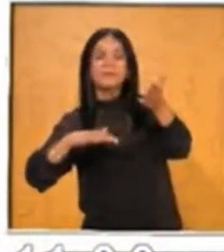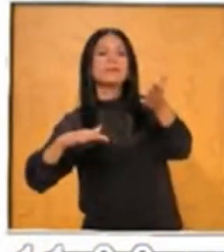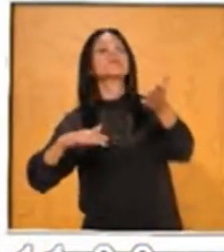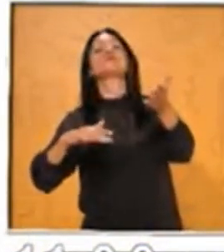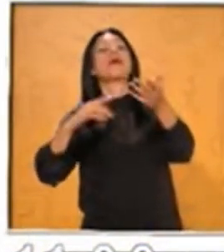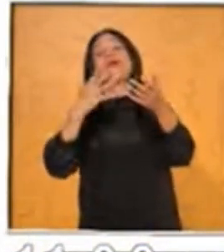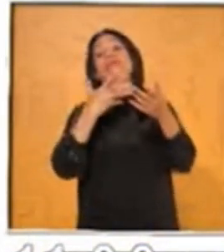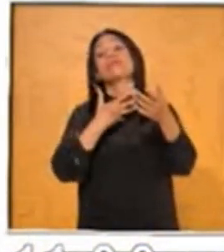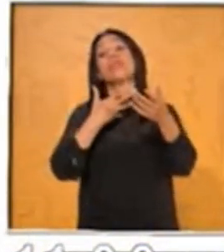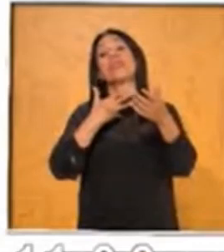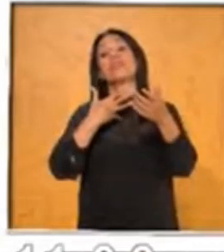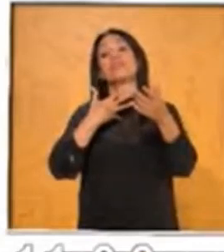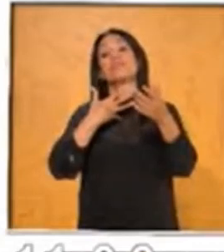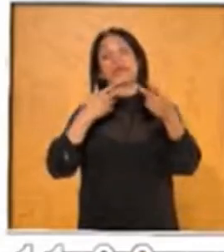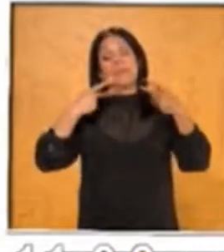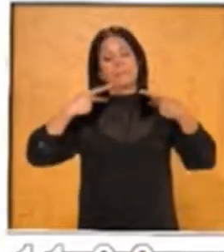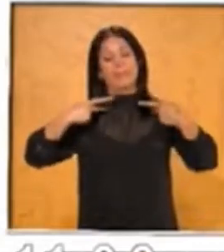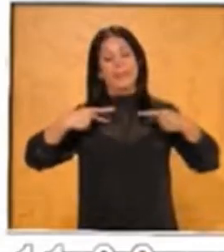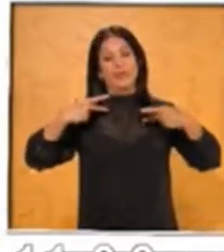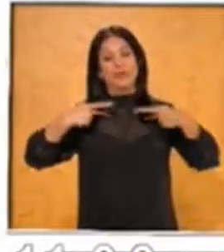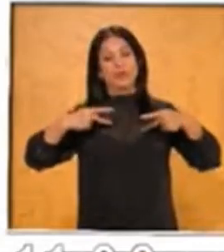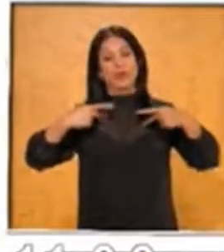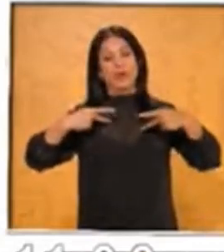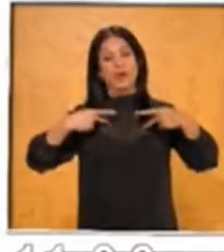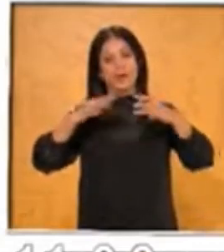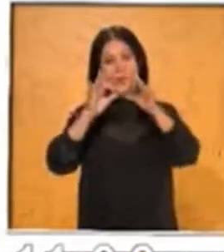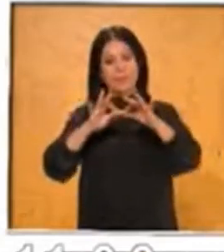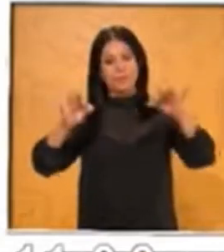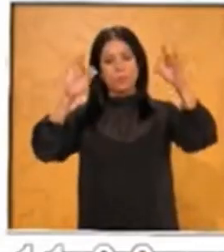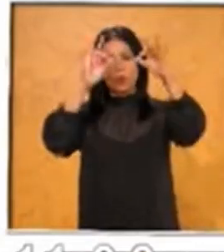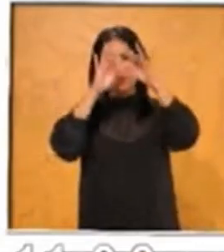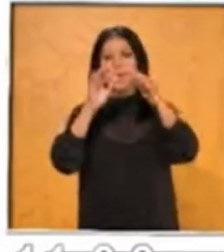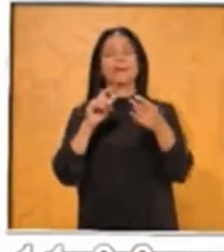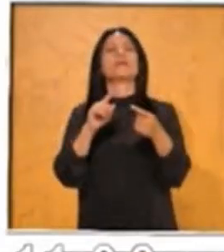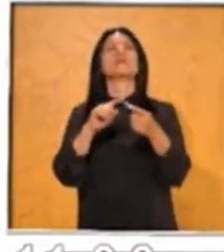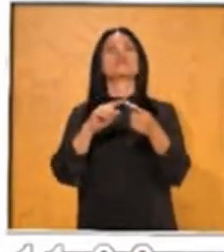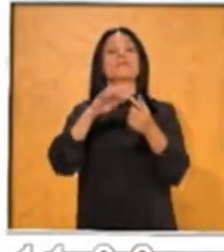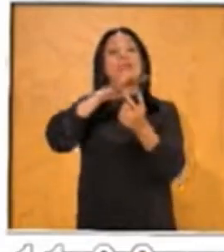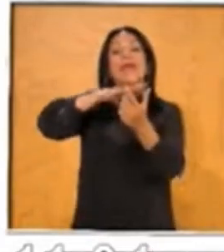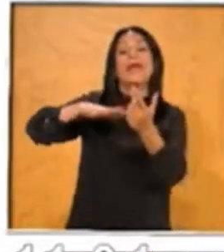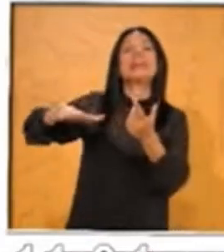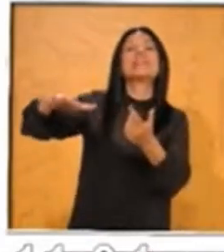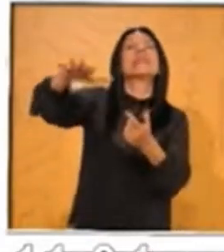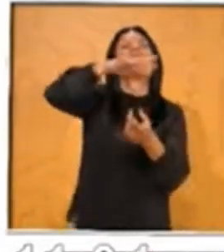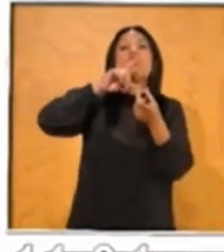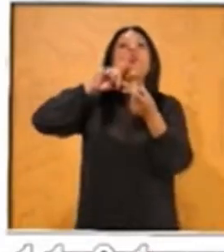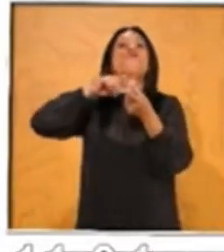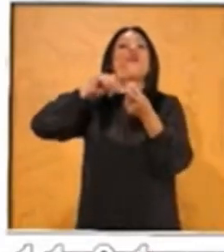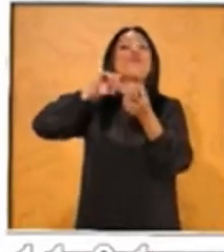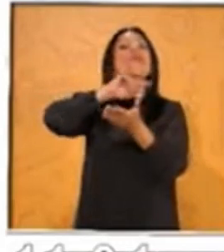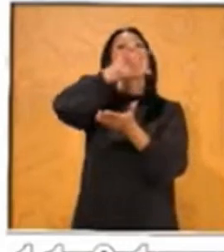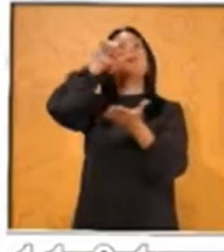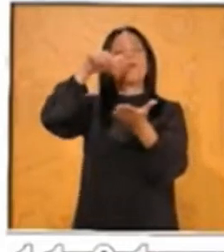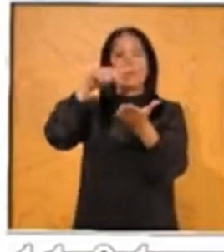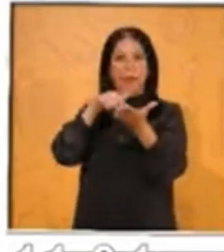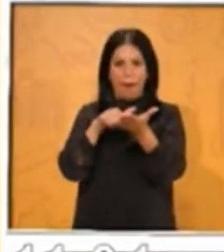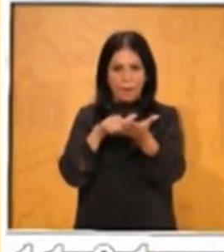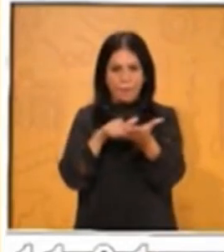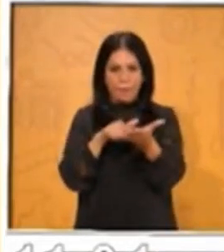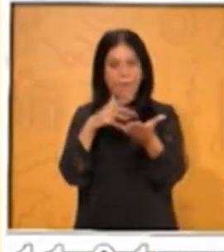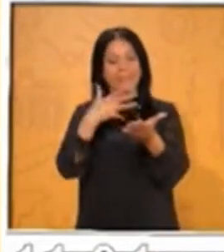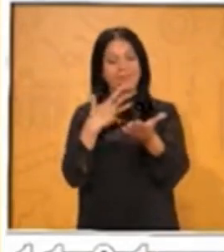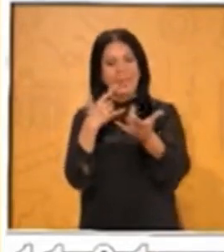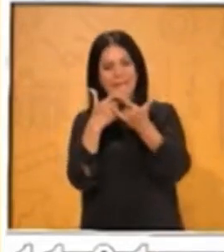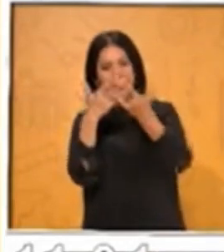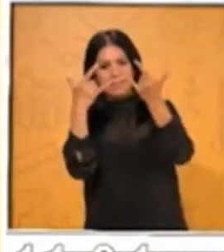escenarios que son los lugares en los que se van desarrollando los sucesos que tienen un planteamiento, un desarrollo